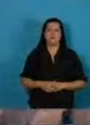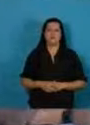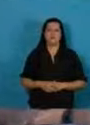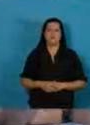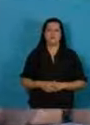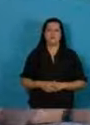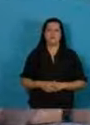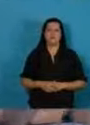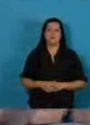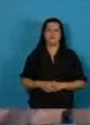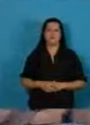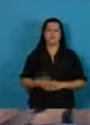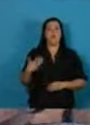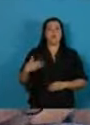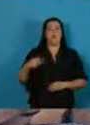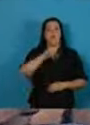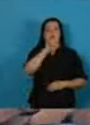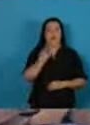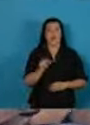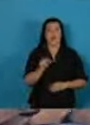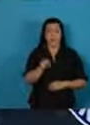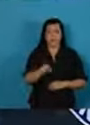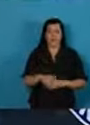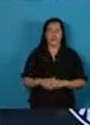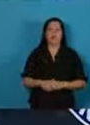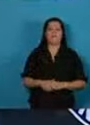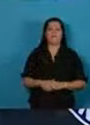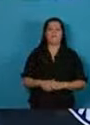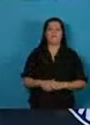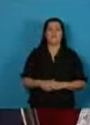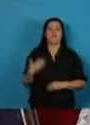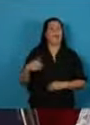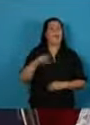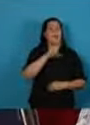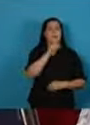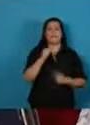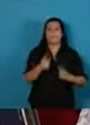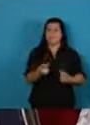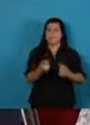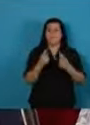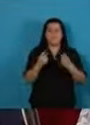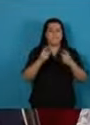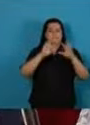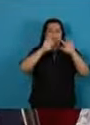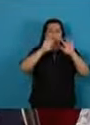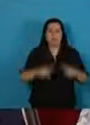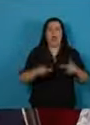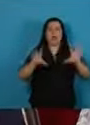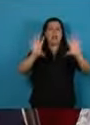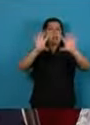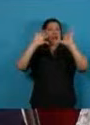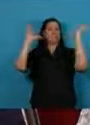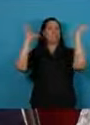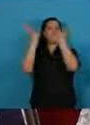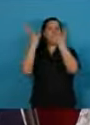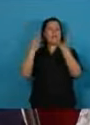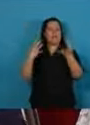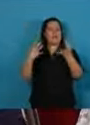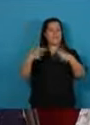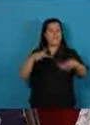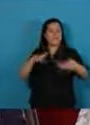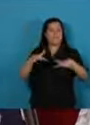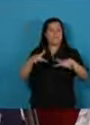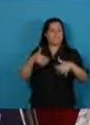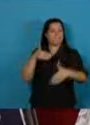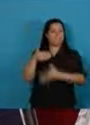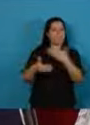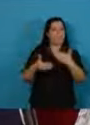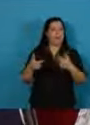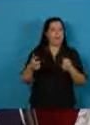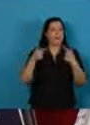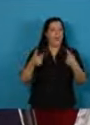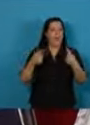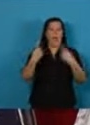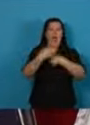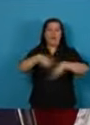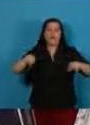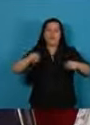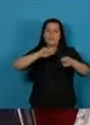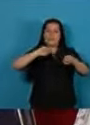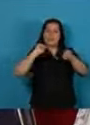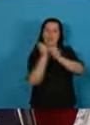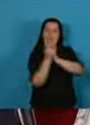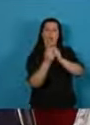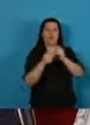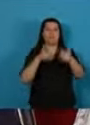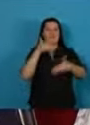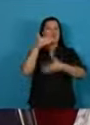La Argentina necesita una política ambiental activa que promueva una transición hacia un